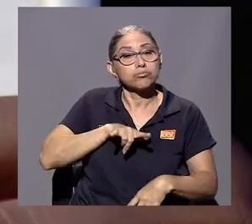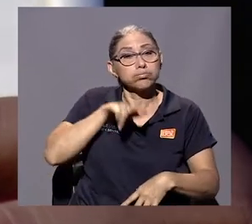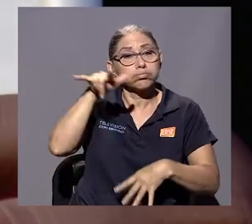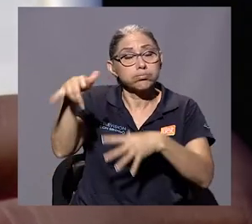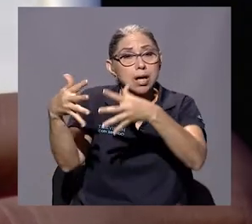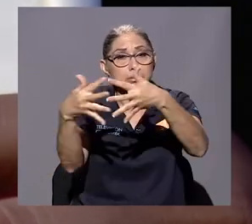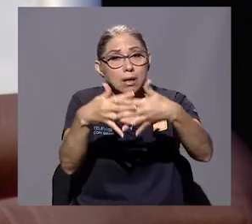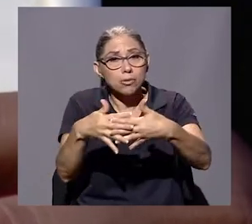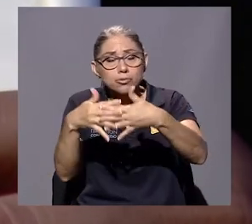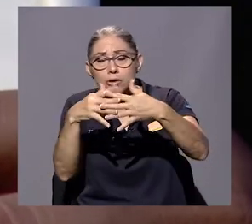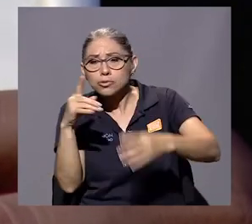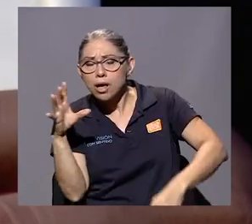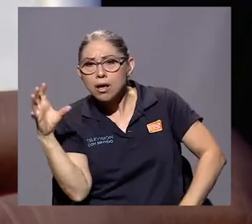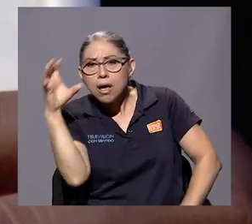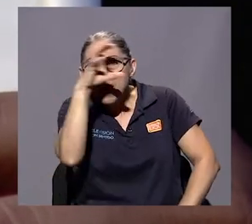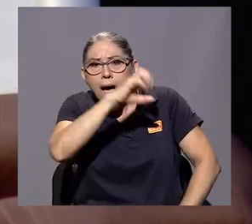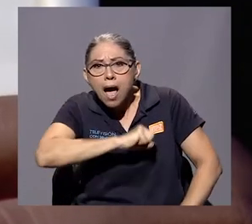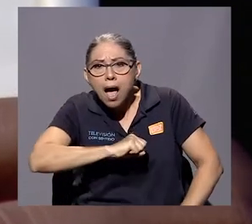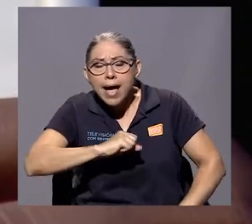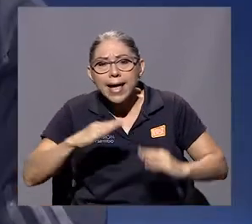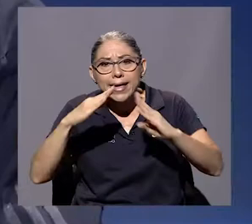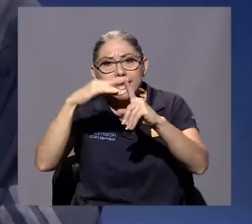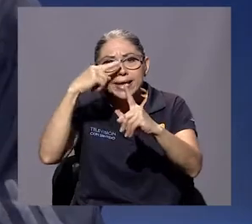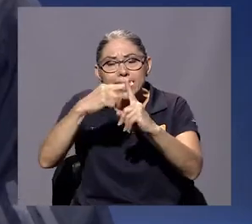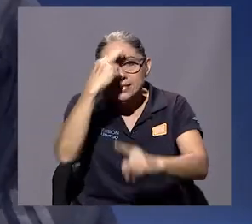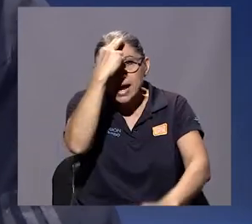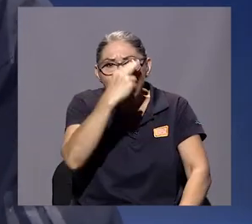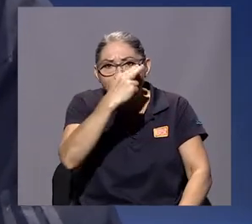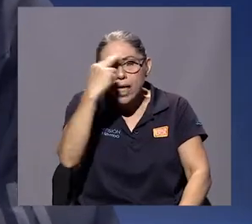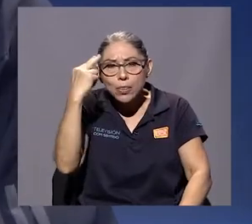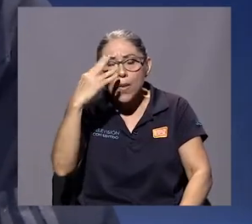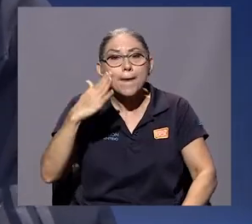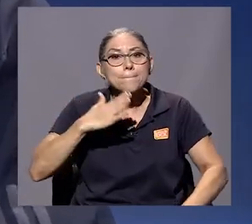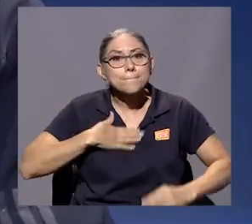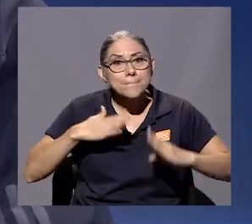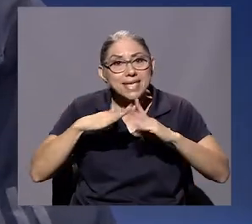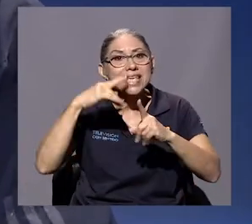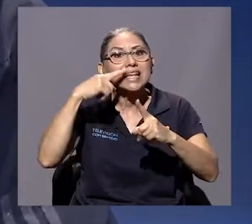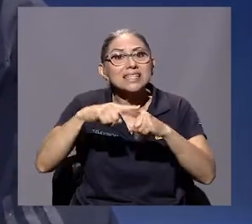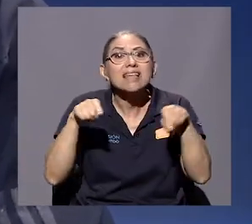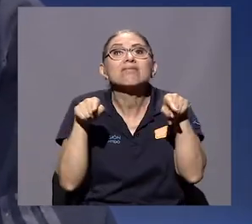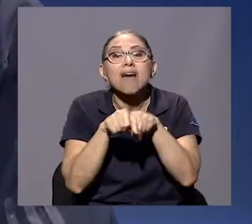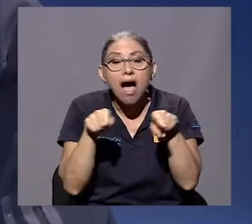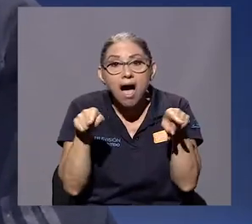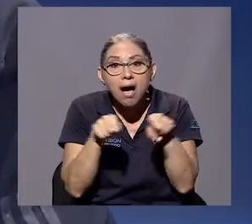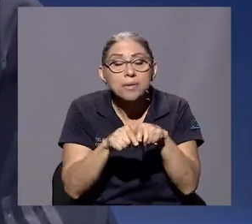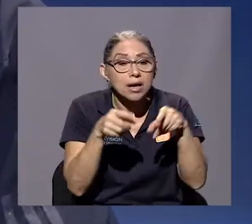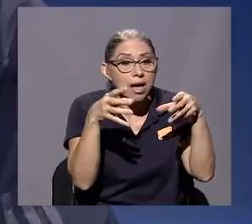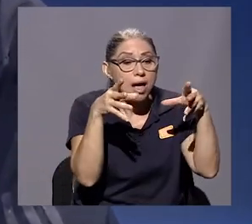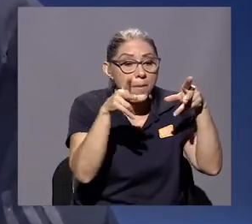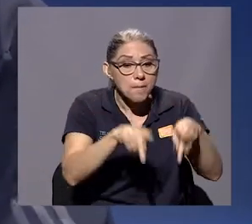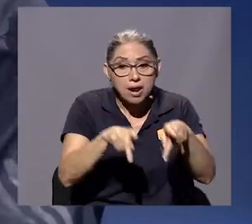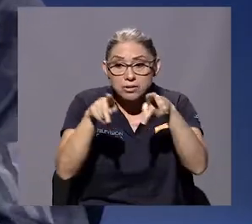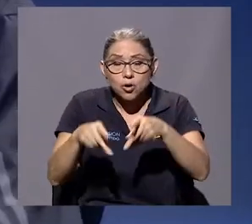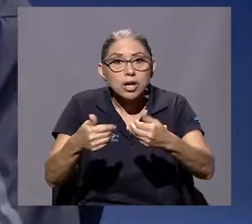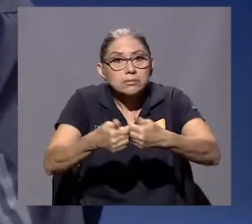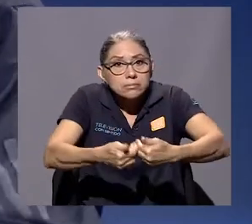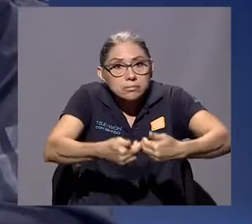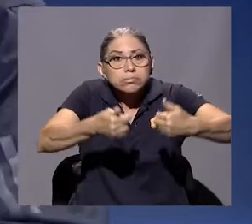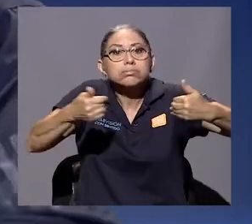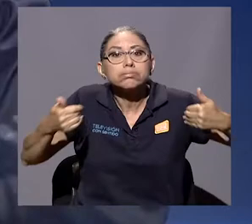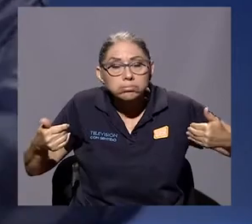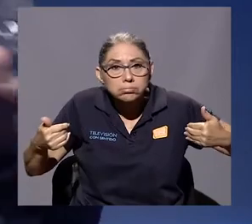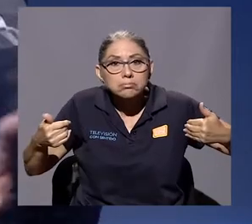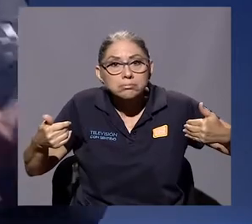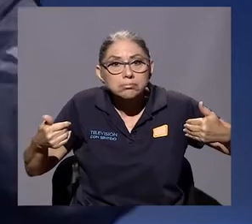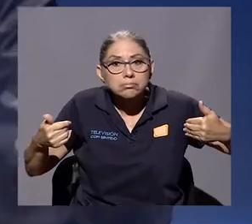Estados Unidos con que la iglesia católica, mi iglesia, también participaba de la segregación. Y que los blancos